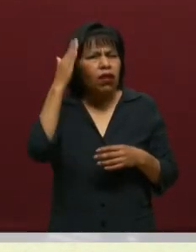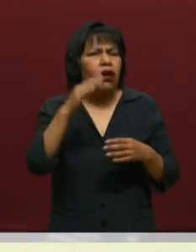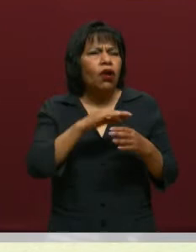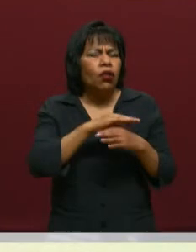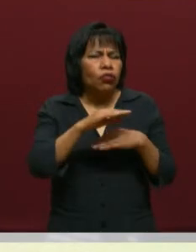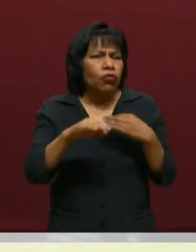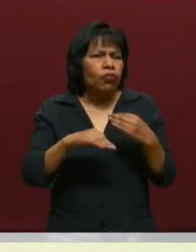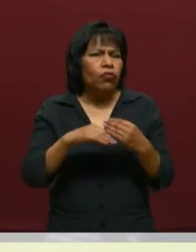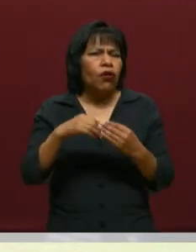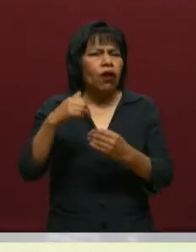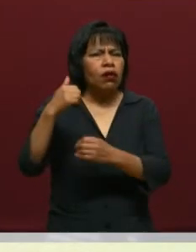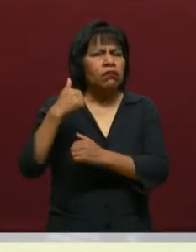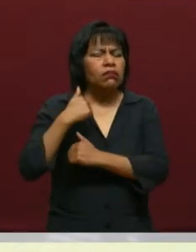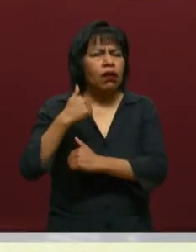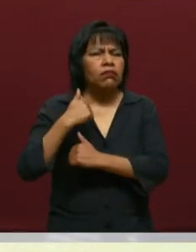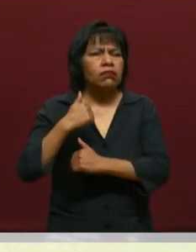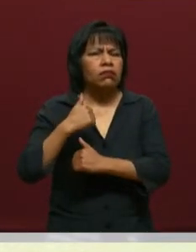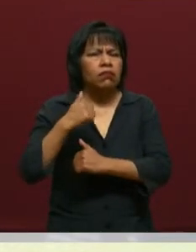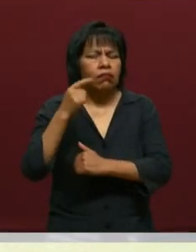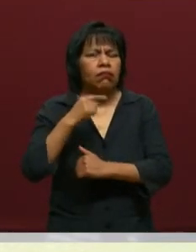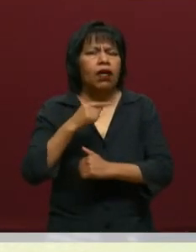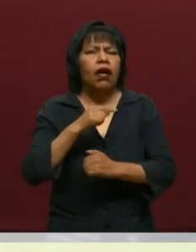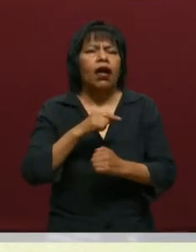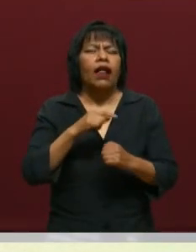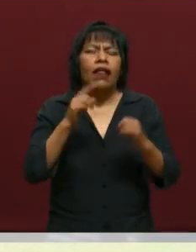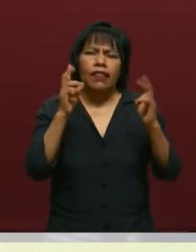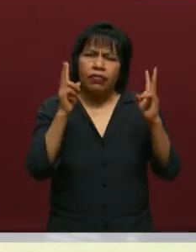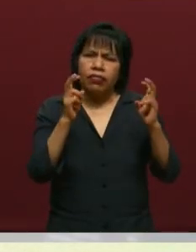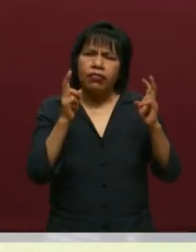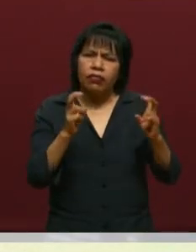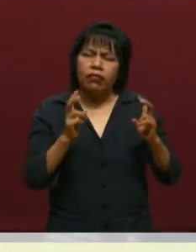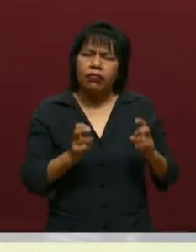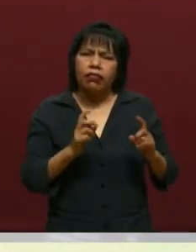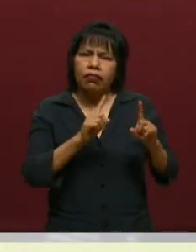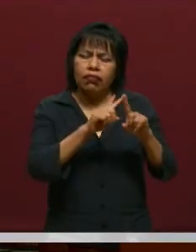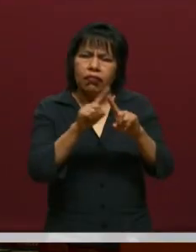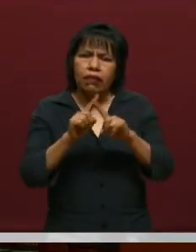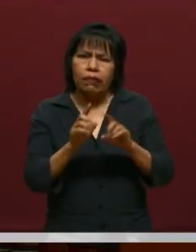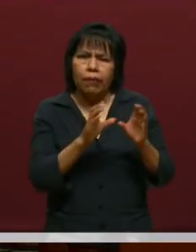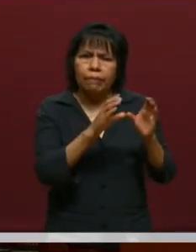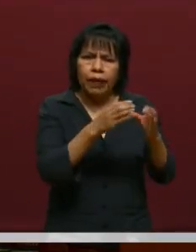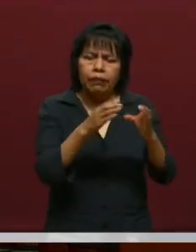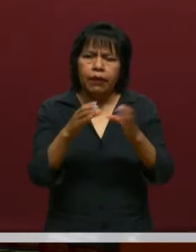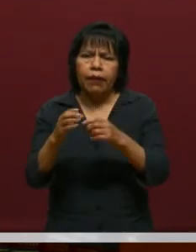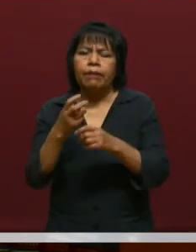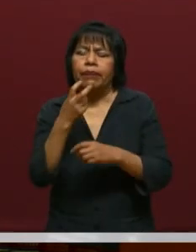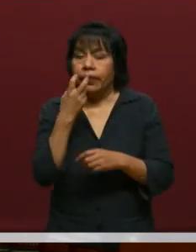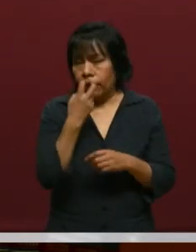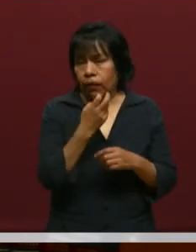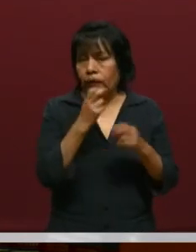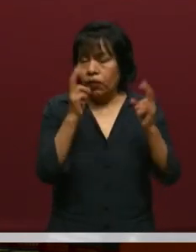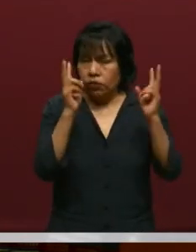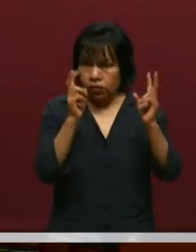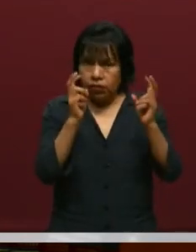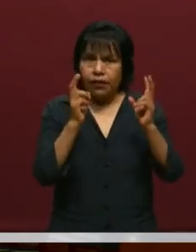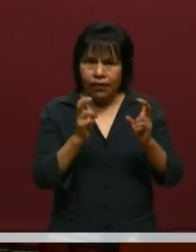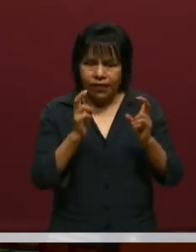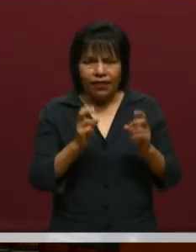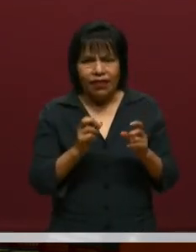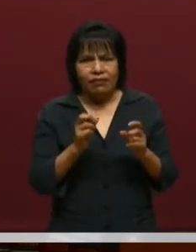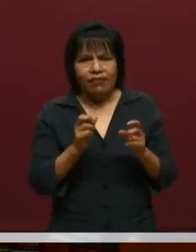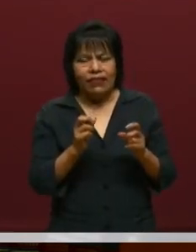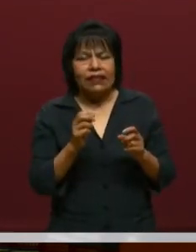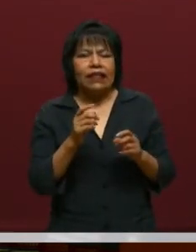la subsecretaria para poder abordar temas de las regiones y esos temas, vuelvo a repetir, lo